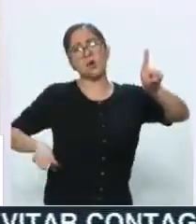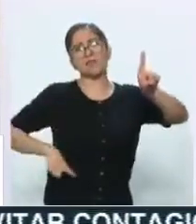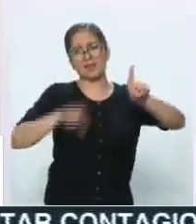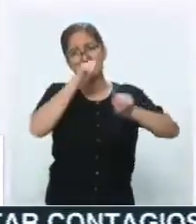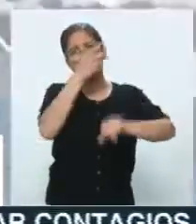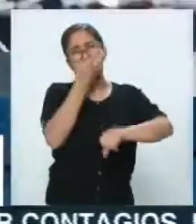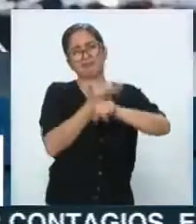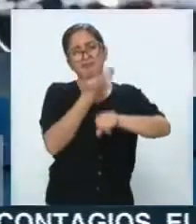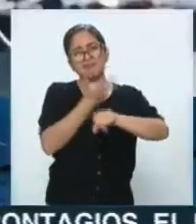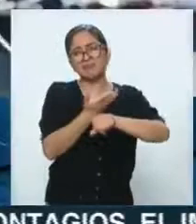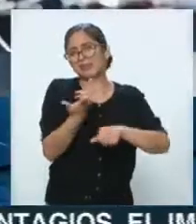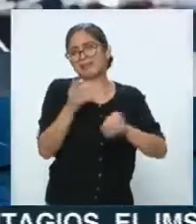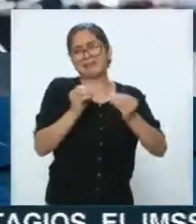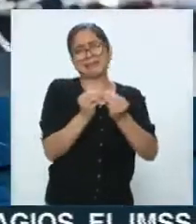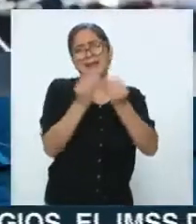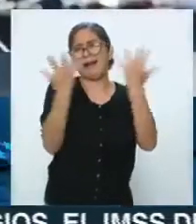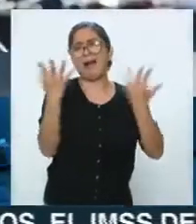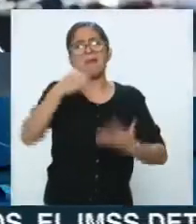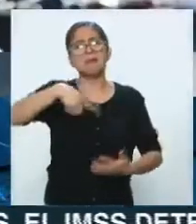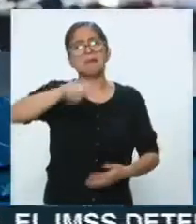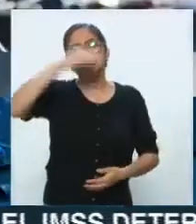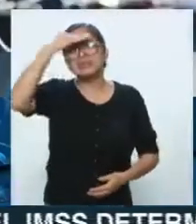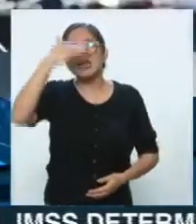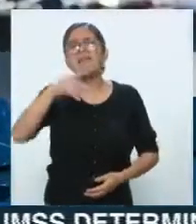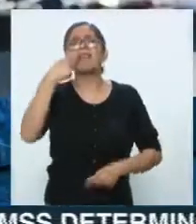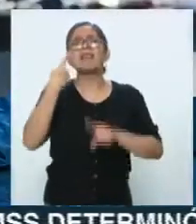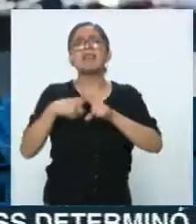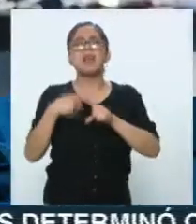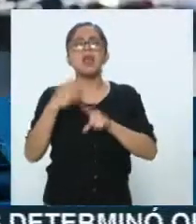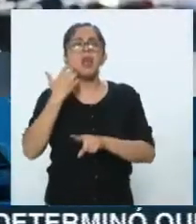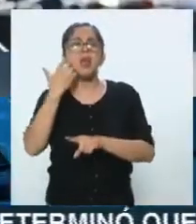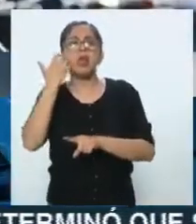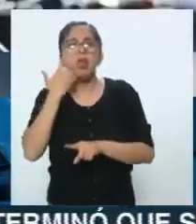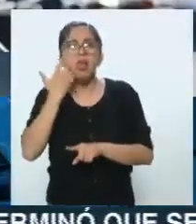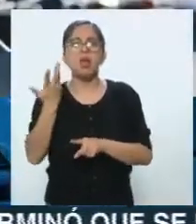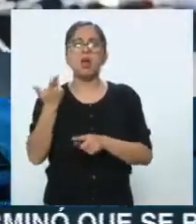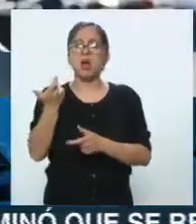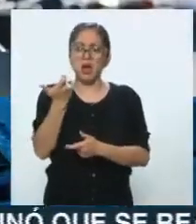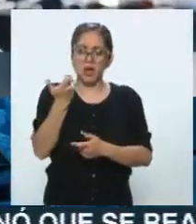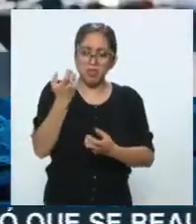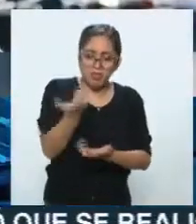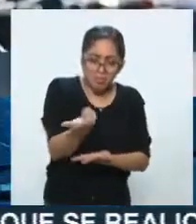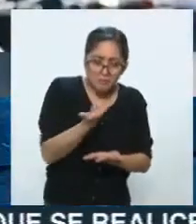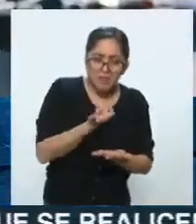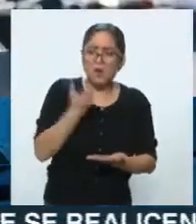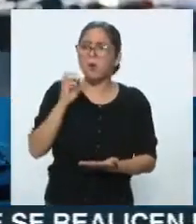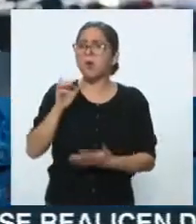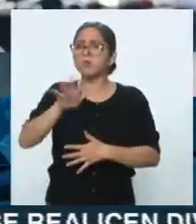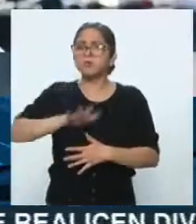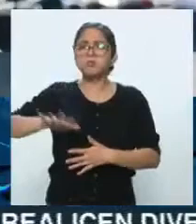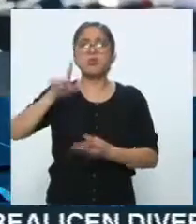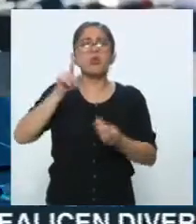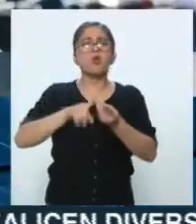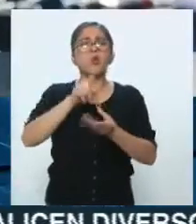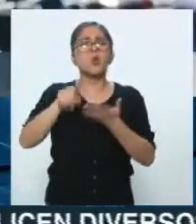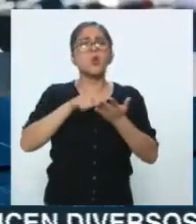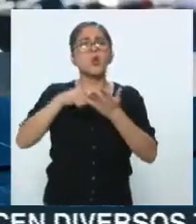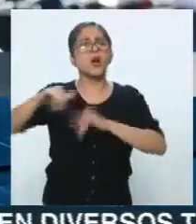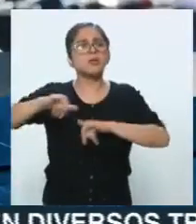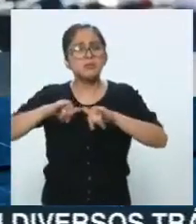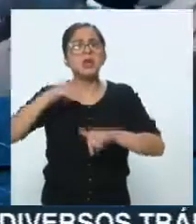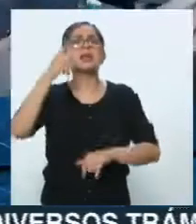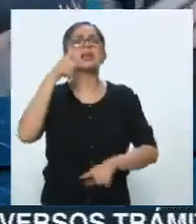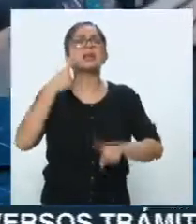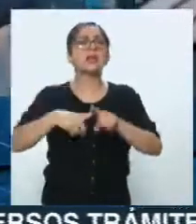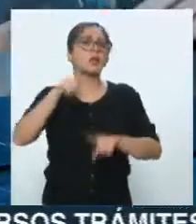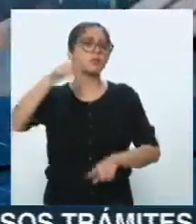obviamente tienen relación con conveniencias estratégicas, geopolíticas, por parte del actual gobierno de Estados Unidos. Pero